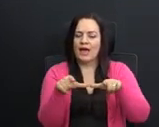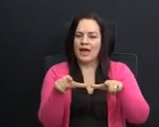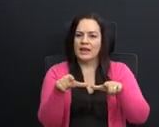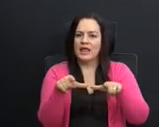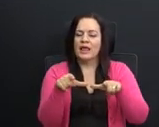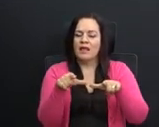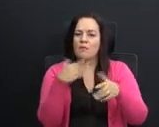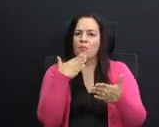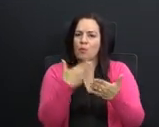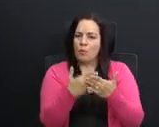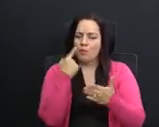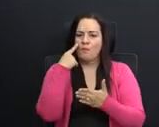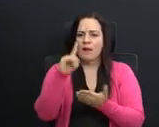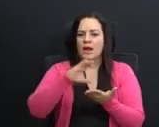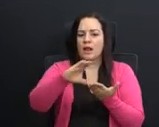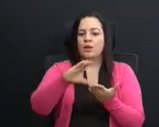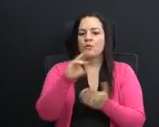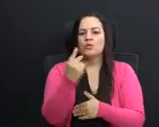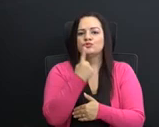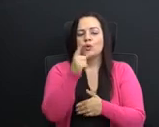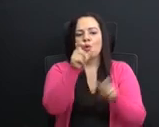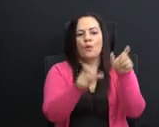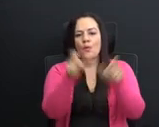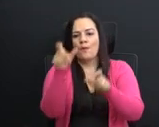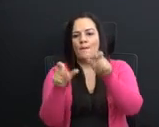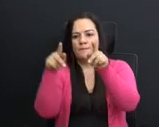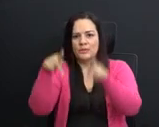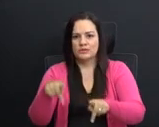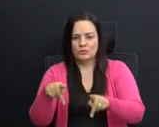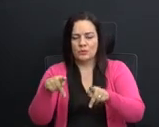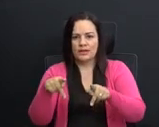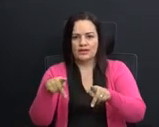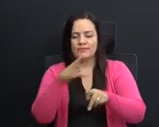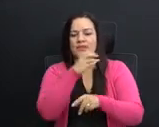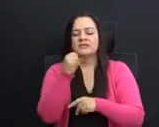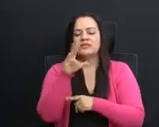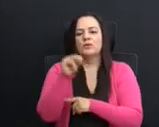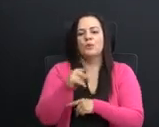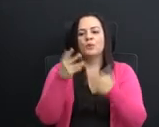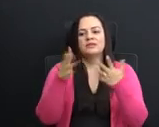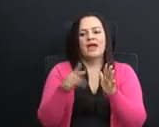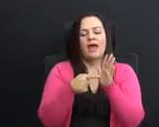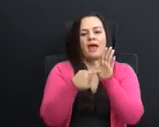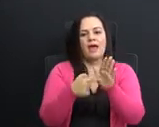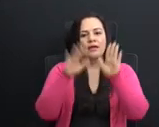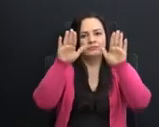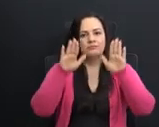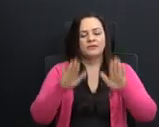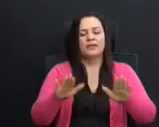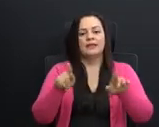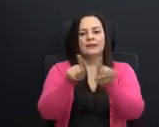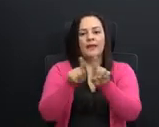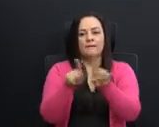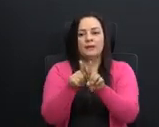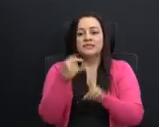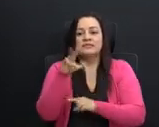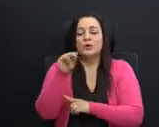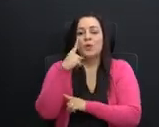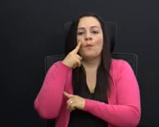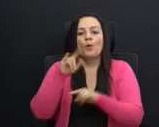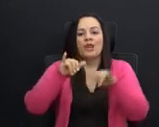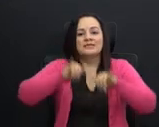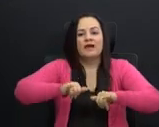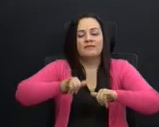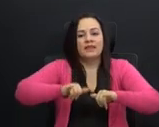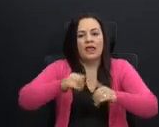por su capital humano, que ya ha quedado demostrado en varias ocasiones que es excepcional, sino también por la estabilidad